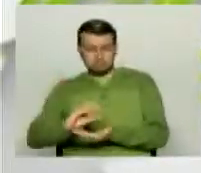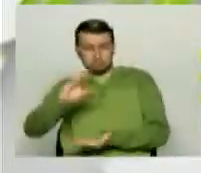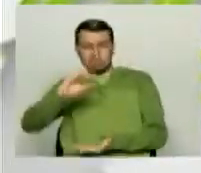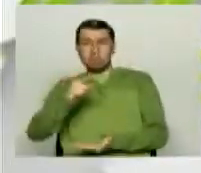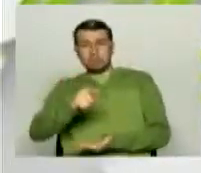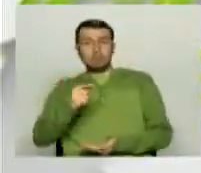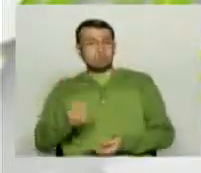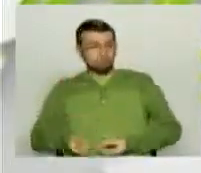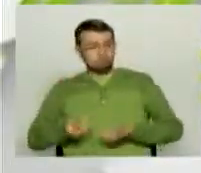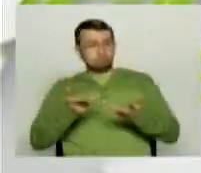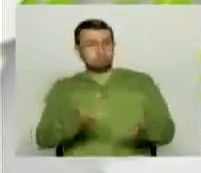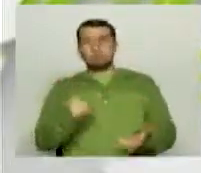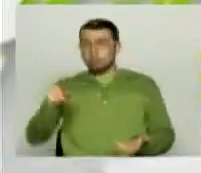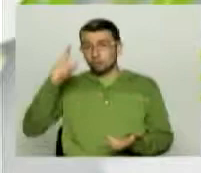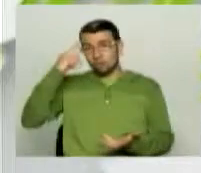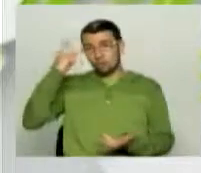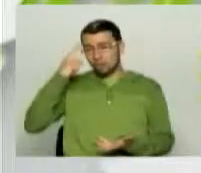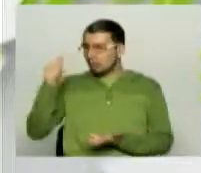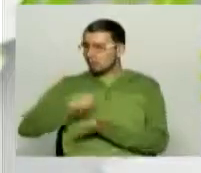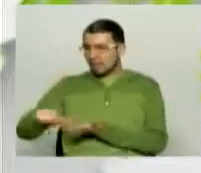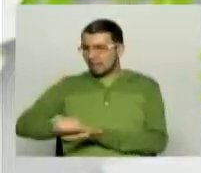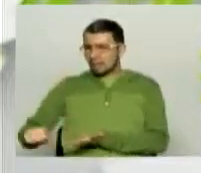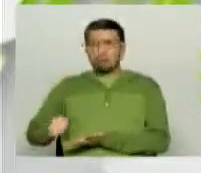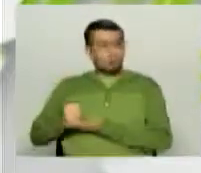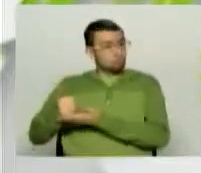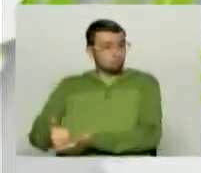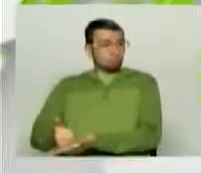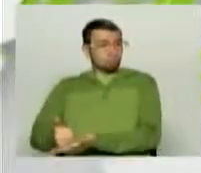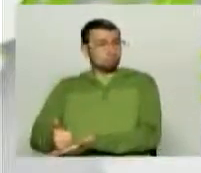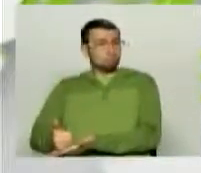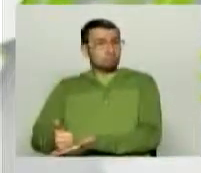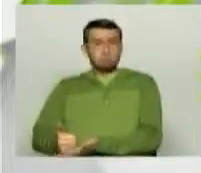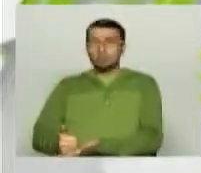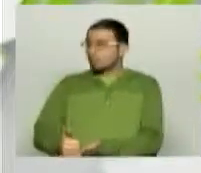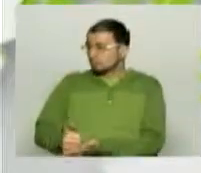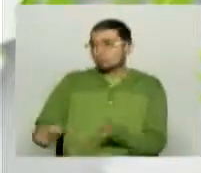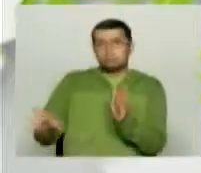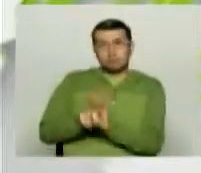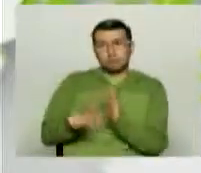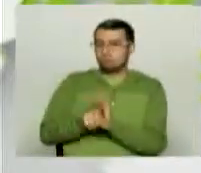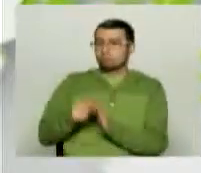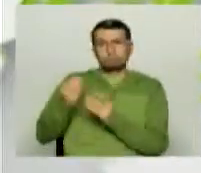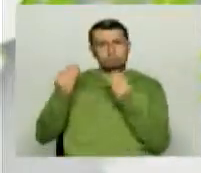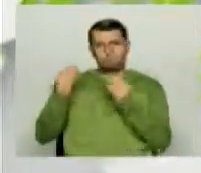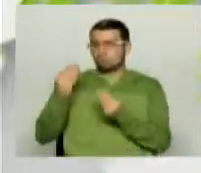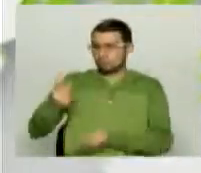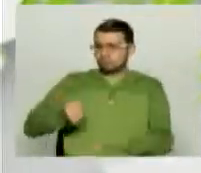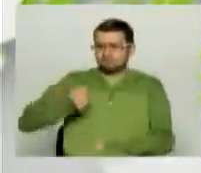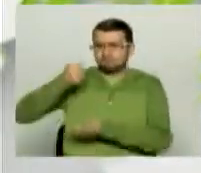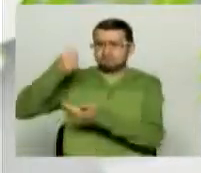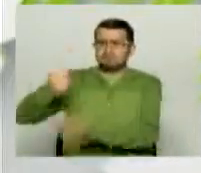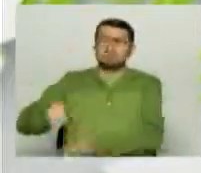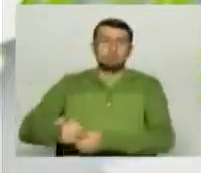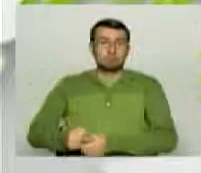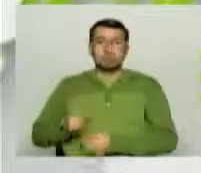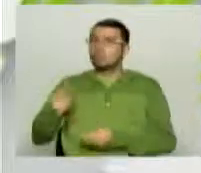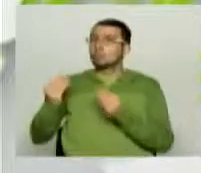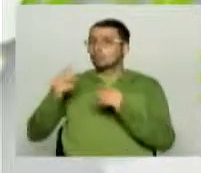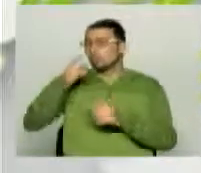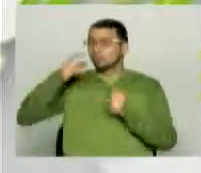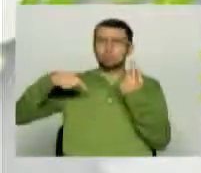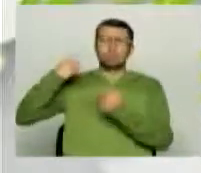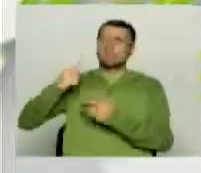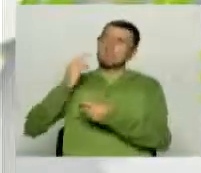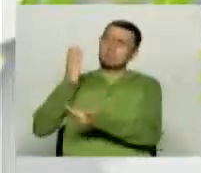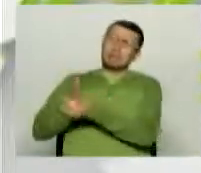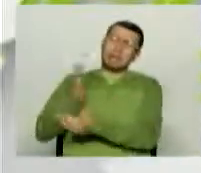económicamente a lo que el gobierno se gastó? No, es innegable que le ingresan muchísimas divisas porque la cantidad de turistas que hay en